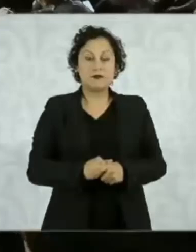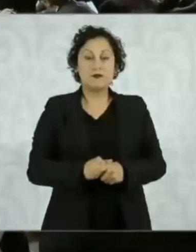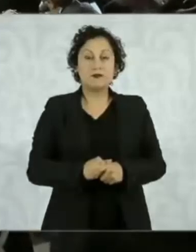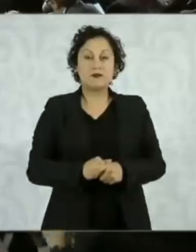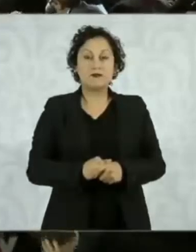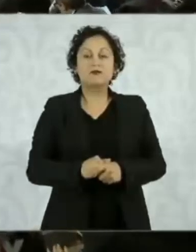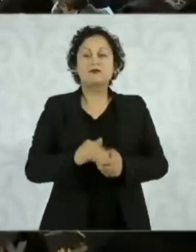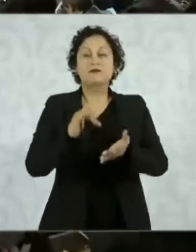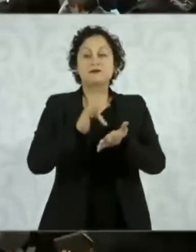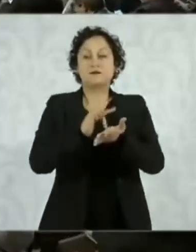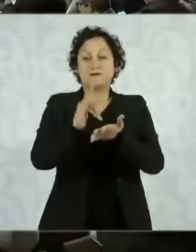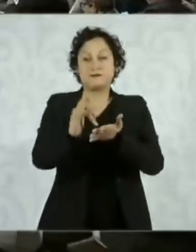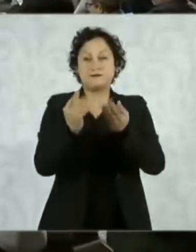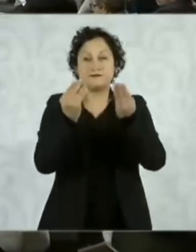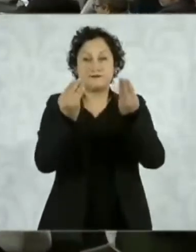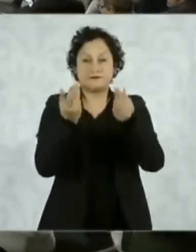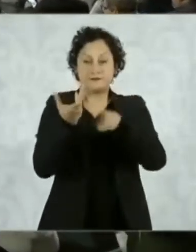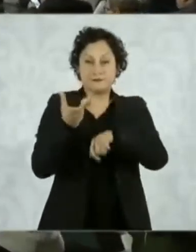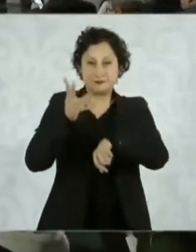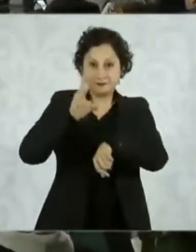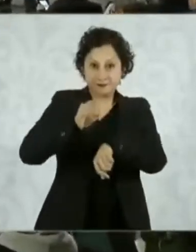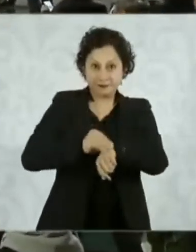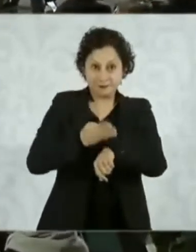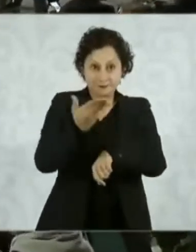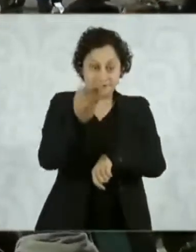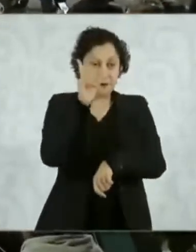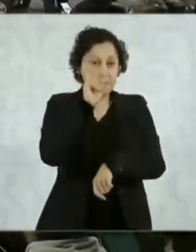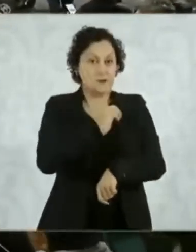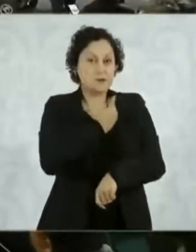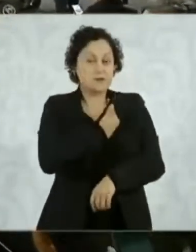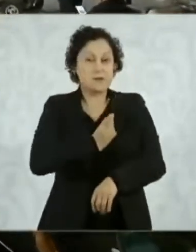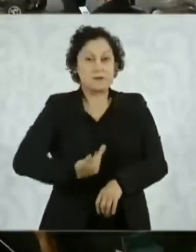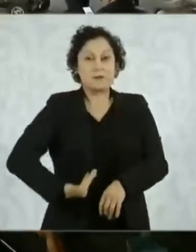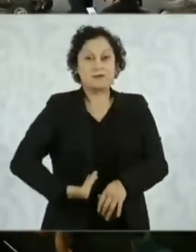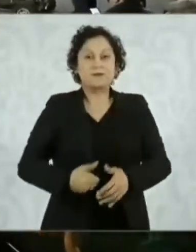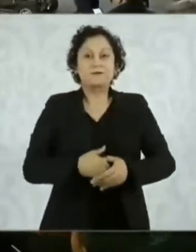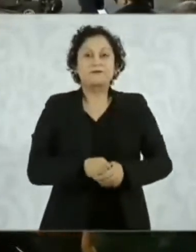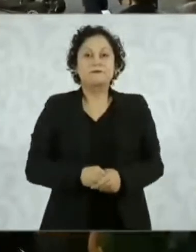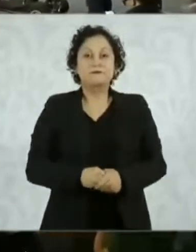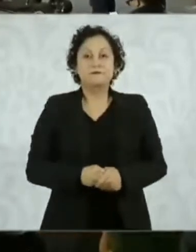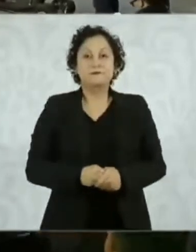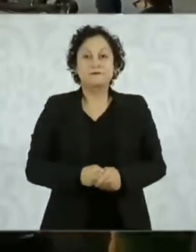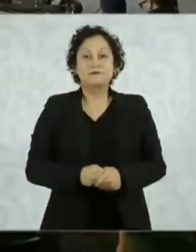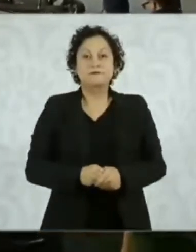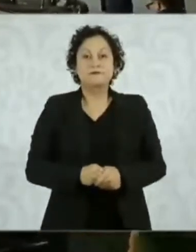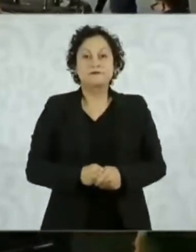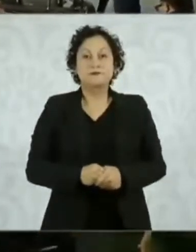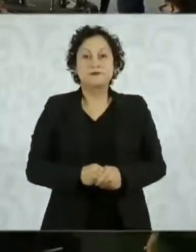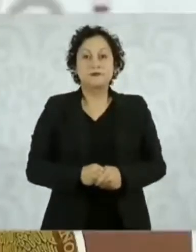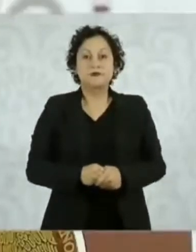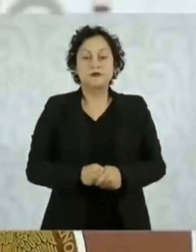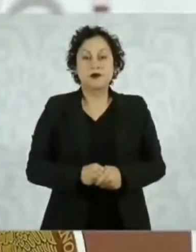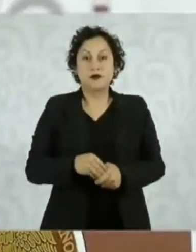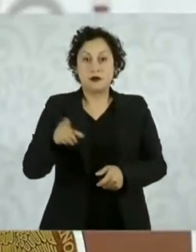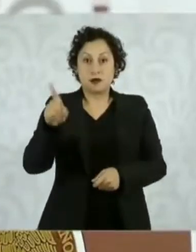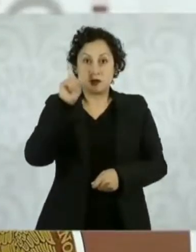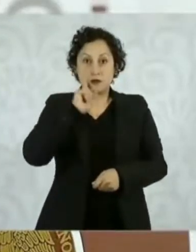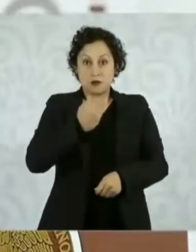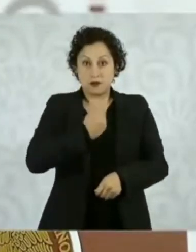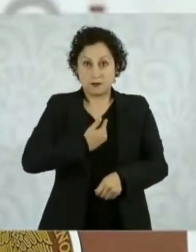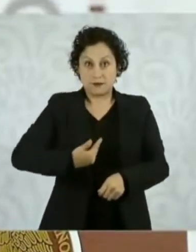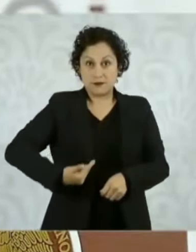Muchísimas gracias. Con su permiso, presidenta. Estamos cumpliendo con la instrucción de la presidenta,